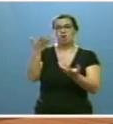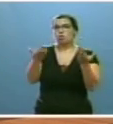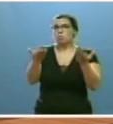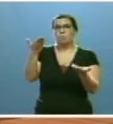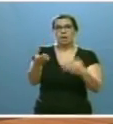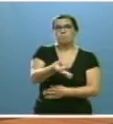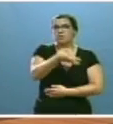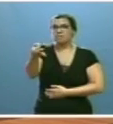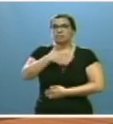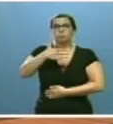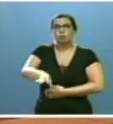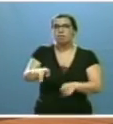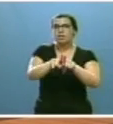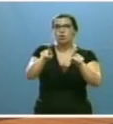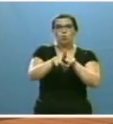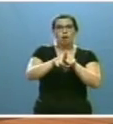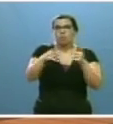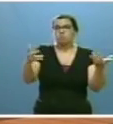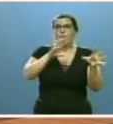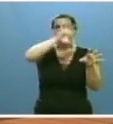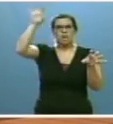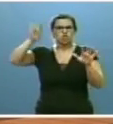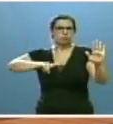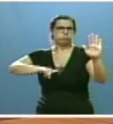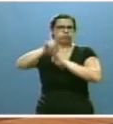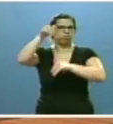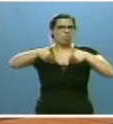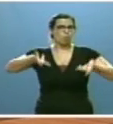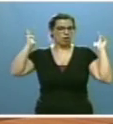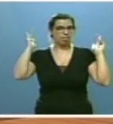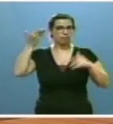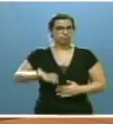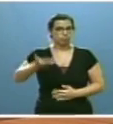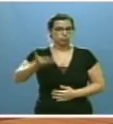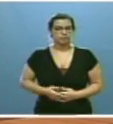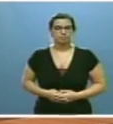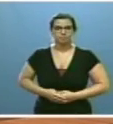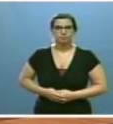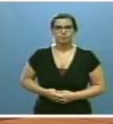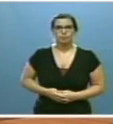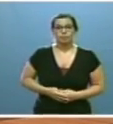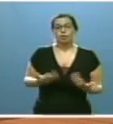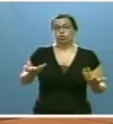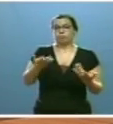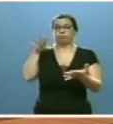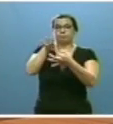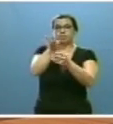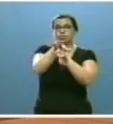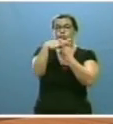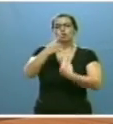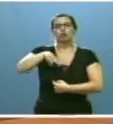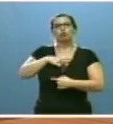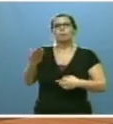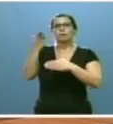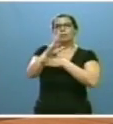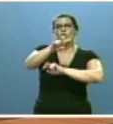a las más avanzadas naciones democráticas. En este contexto es en el que planteamos